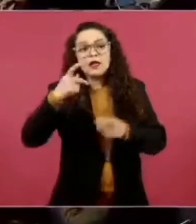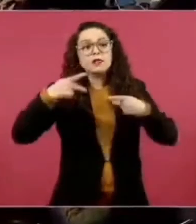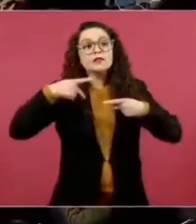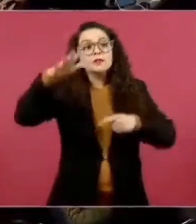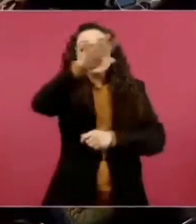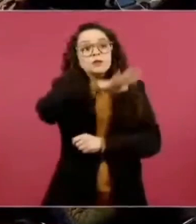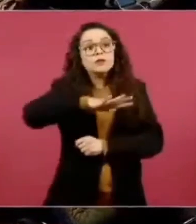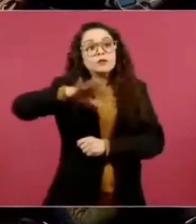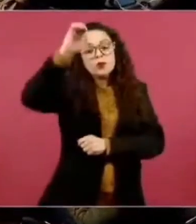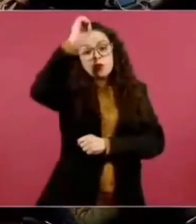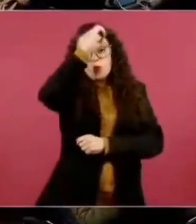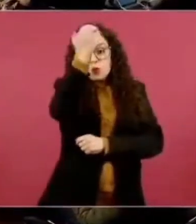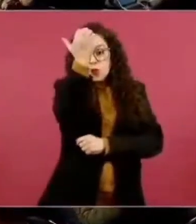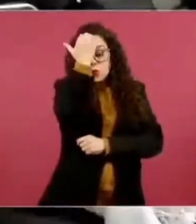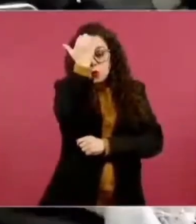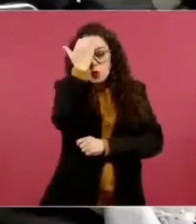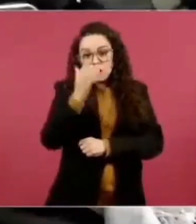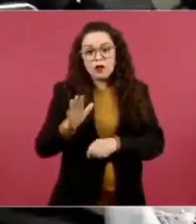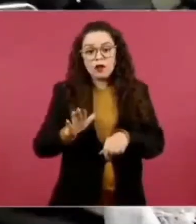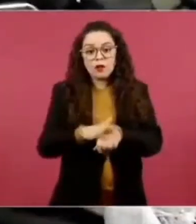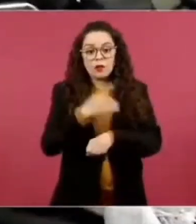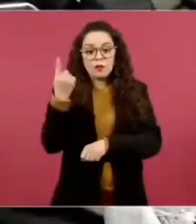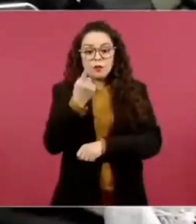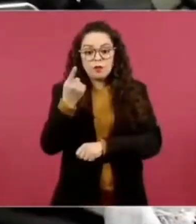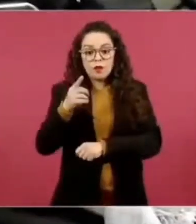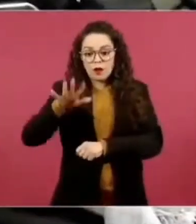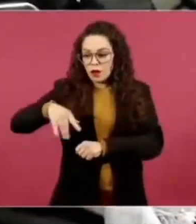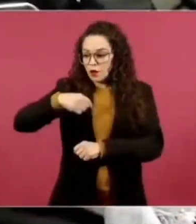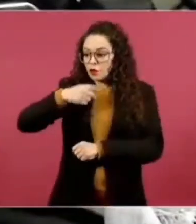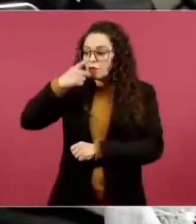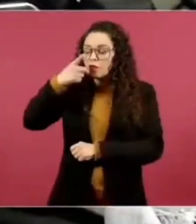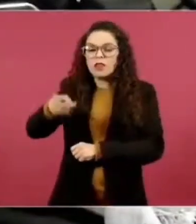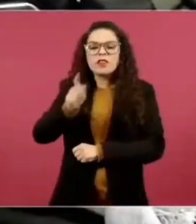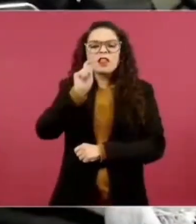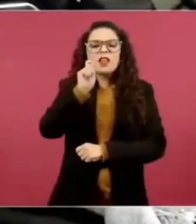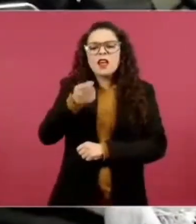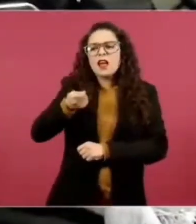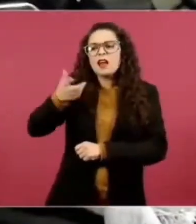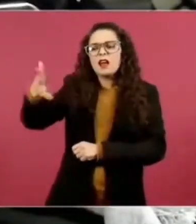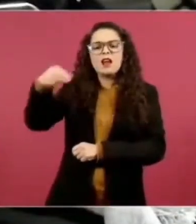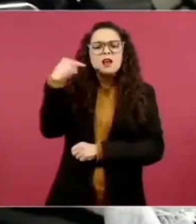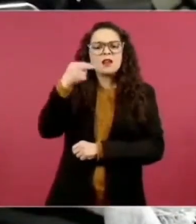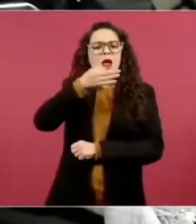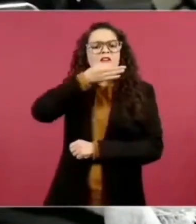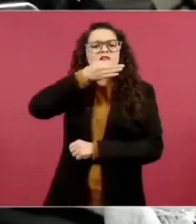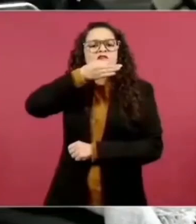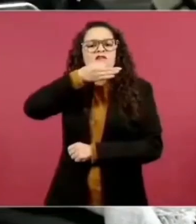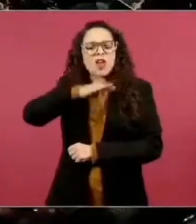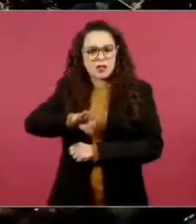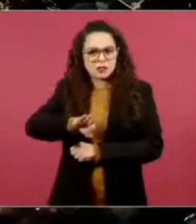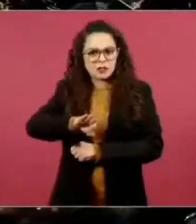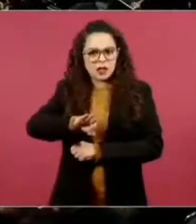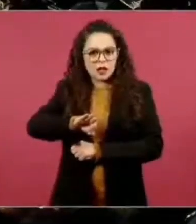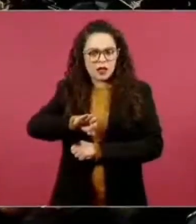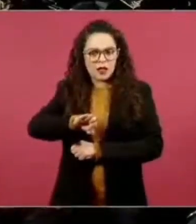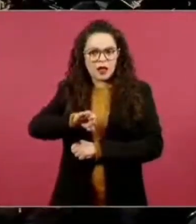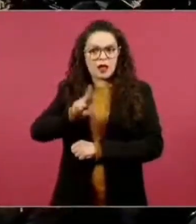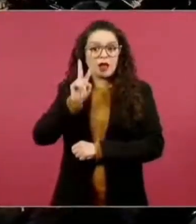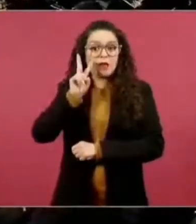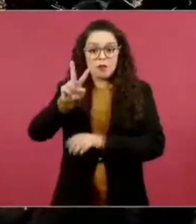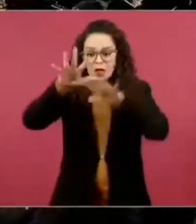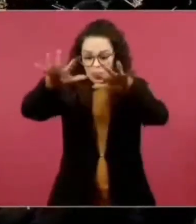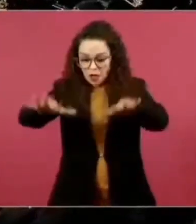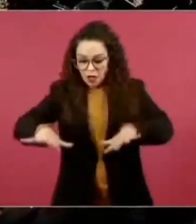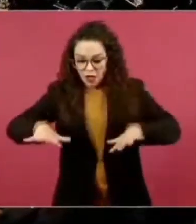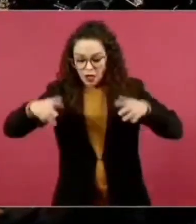lo que hay detrás de lo que llaman fiesta, lo que acabo de describir. No es la corrida de toros que uno ve en la Plaza de Toros México, eso no es la